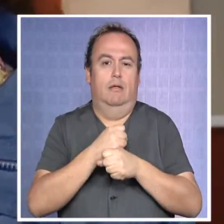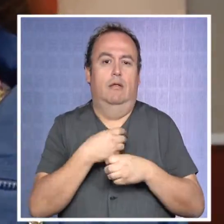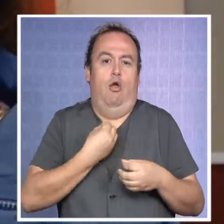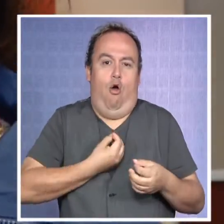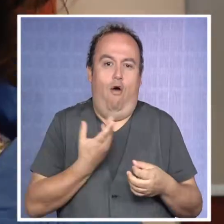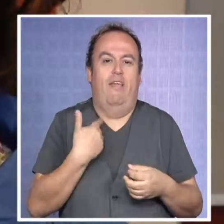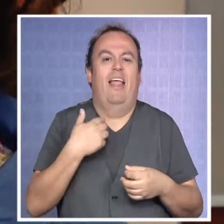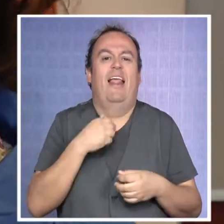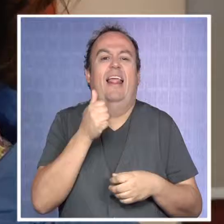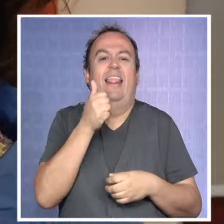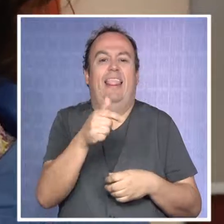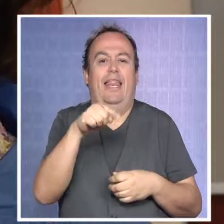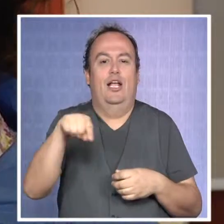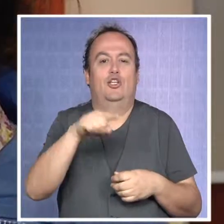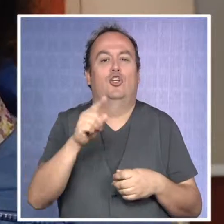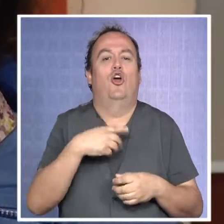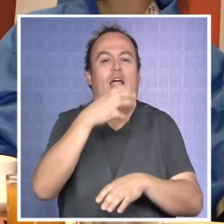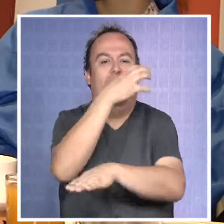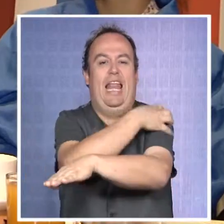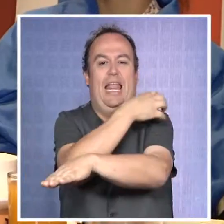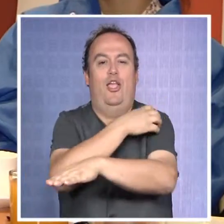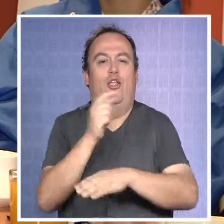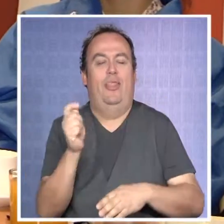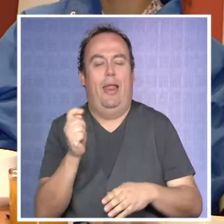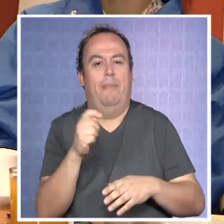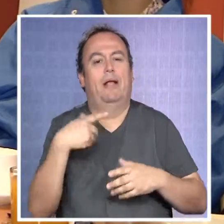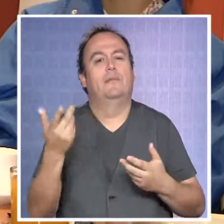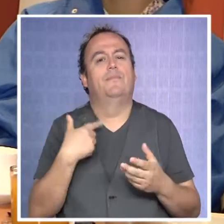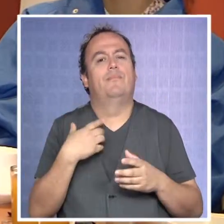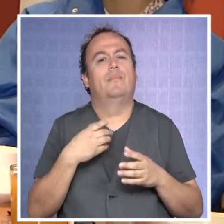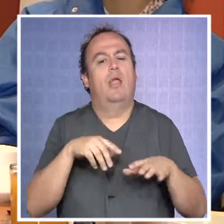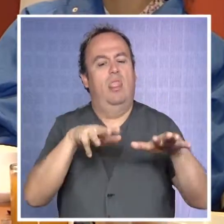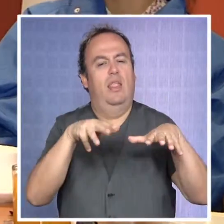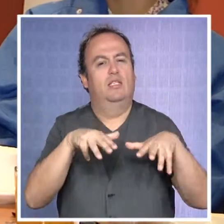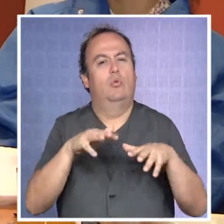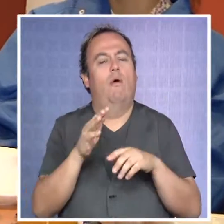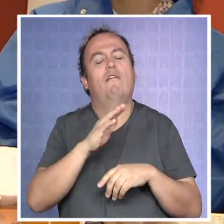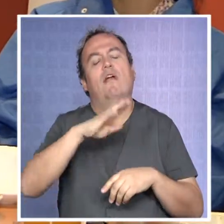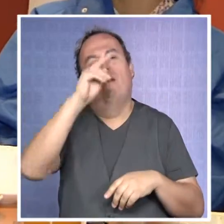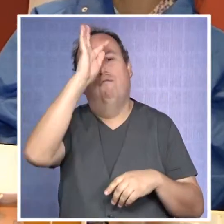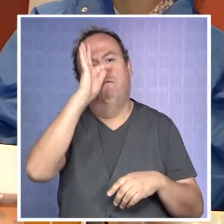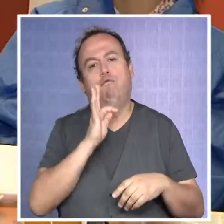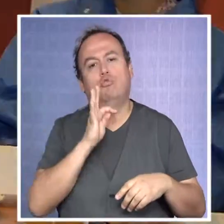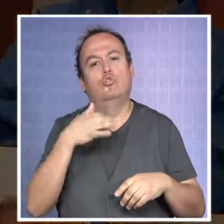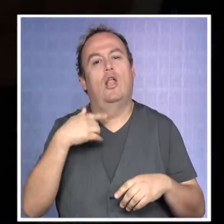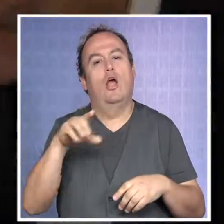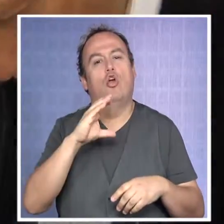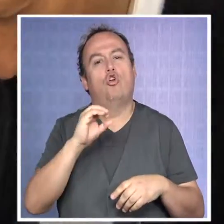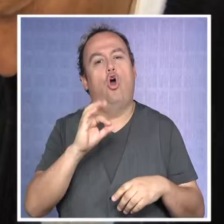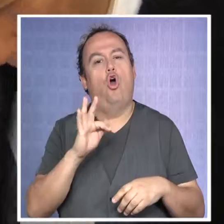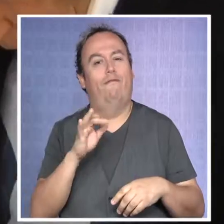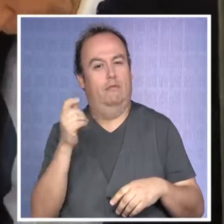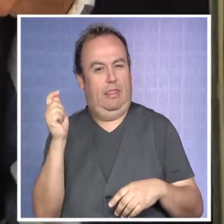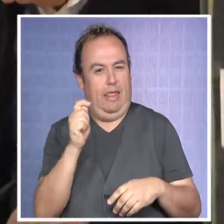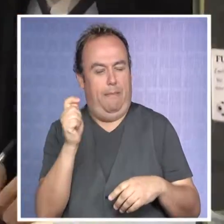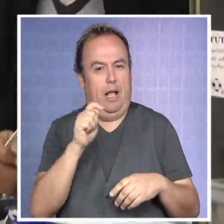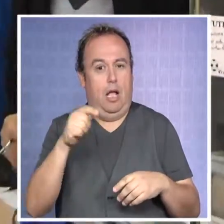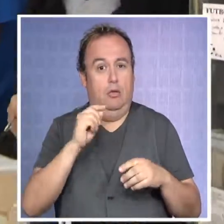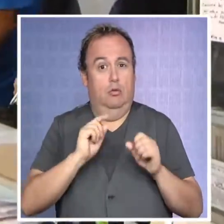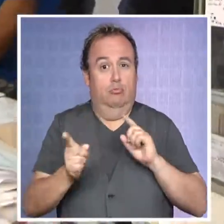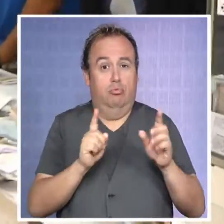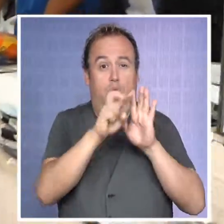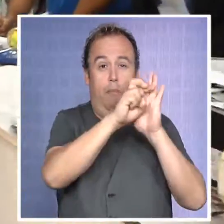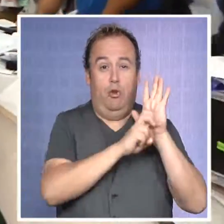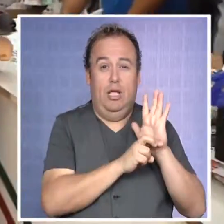está trabajando obviamente la dirección regional de Tarapacá. Con una dotación de 19 funcionarios, Corfo Tarapacá logró que con la